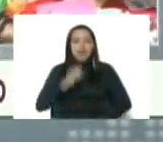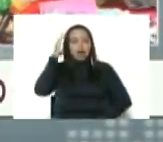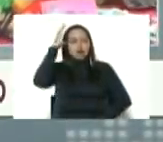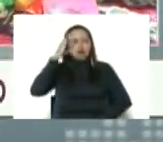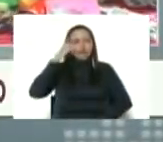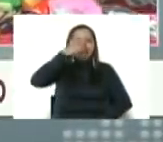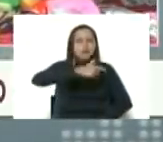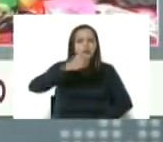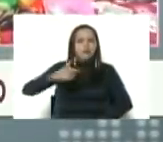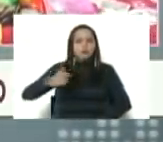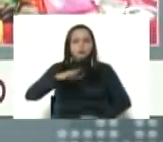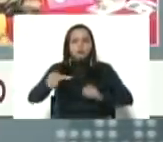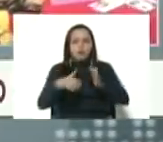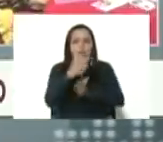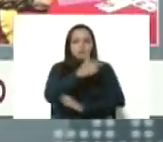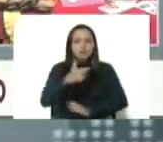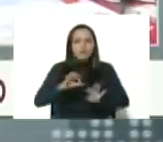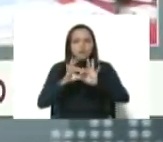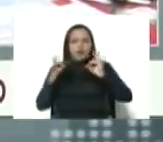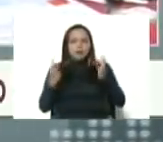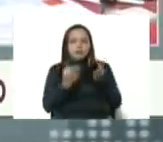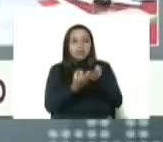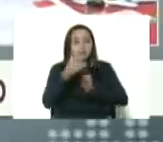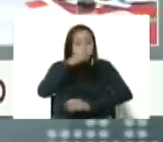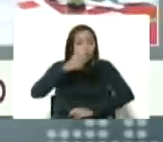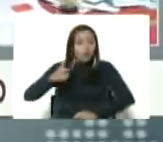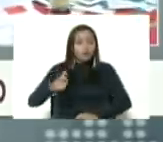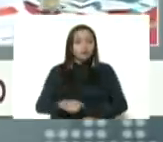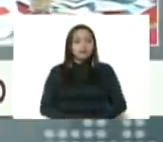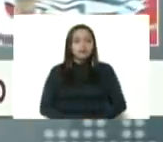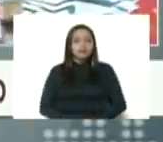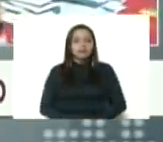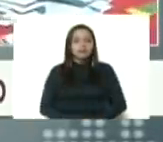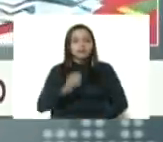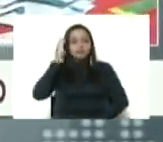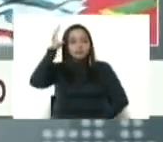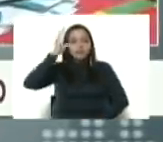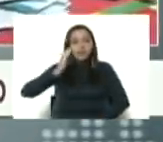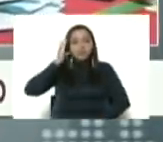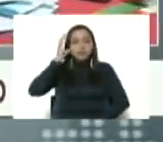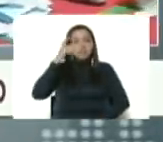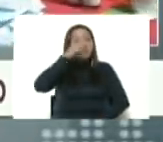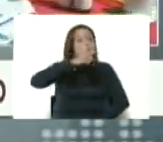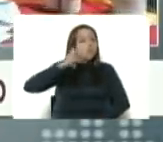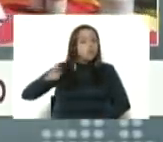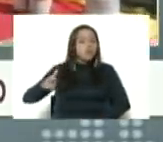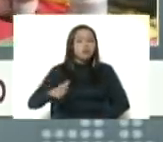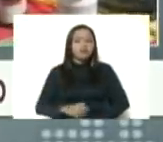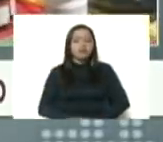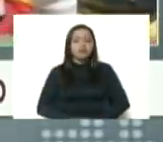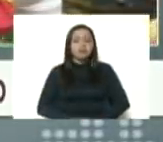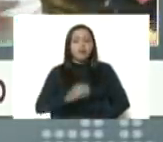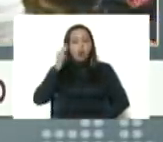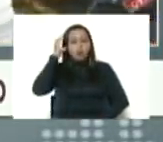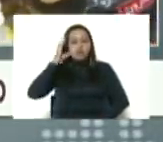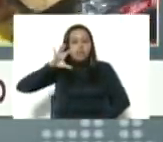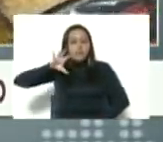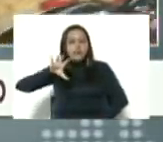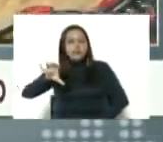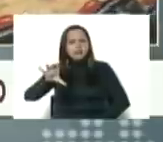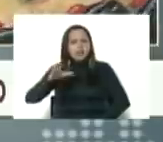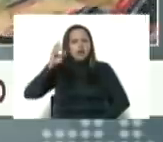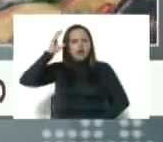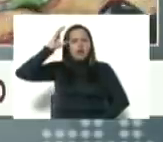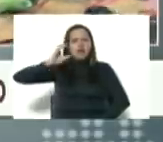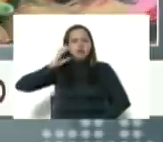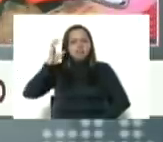ciudadano, de la ciudadana, de la familia, del pueblo. En la conciencia popular. En la conciencia patriótica. En la